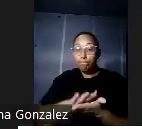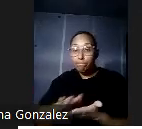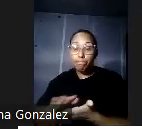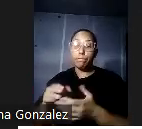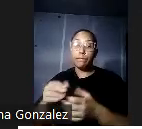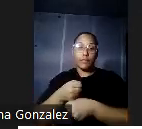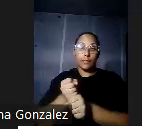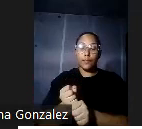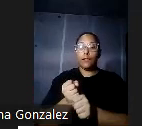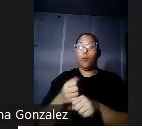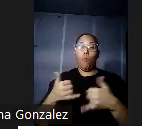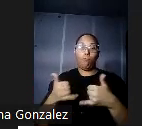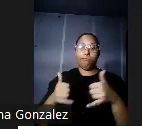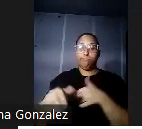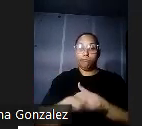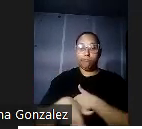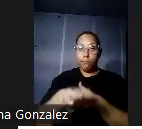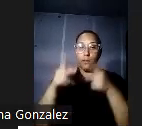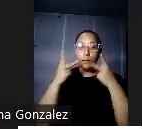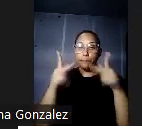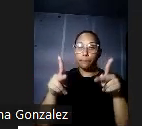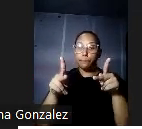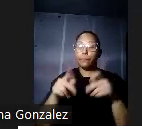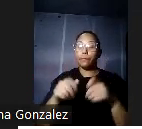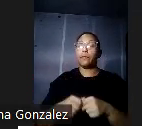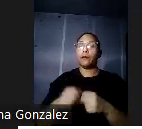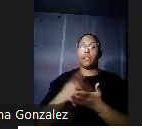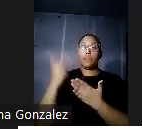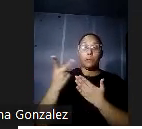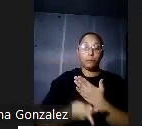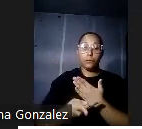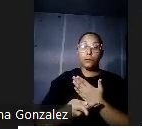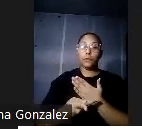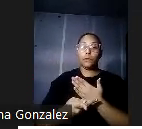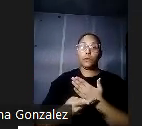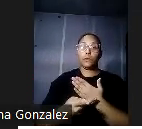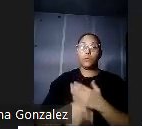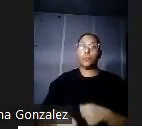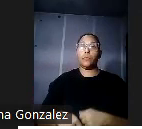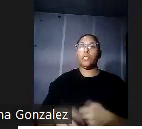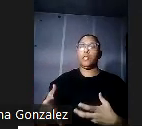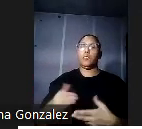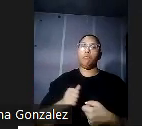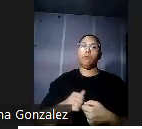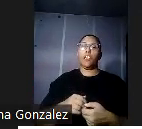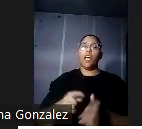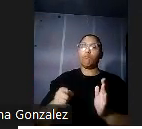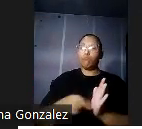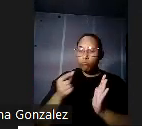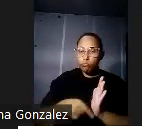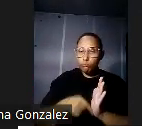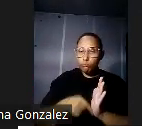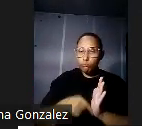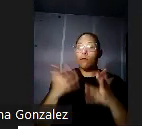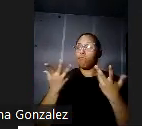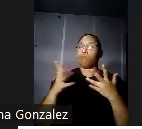Si bien en términos generales, ese proyecto no llegaría a completarse, se llevaron a cabo algunas de las recomendaciones para el